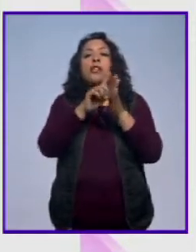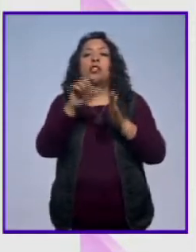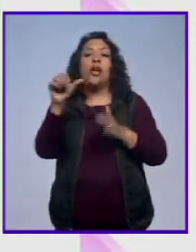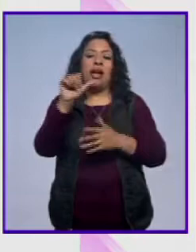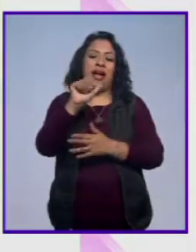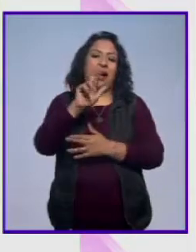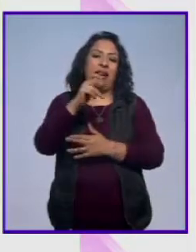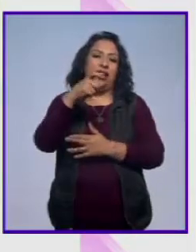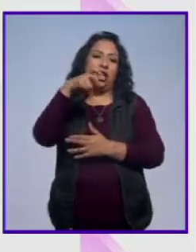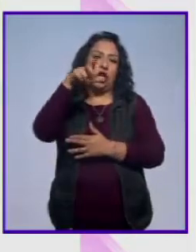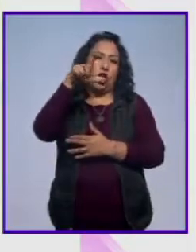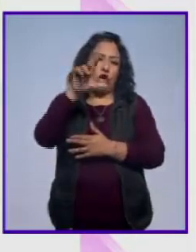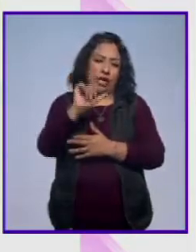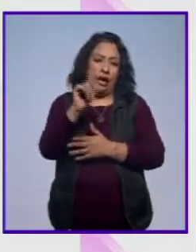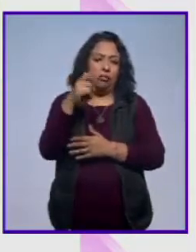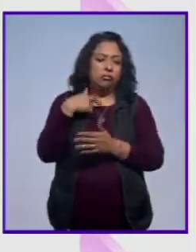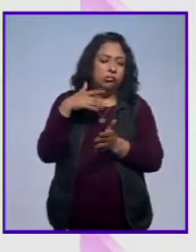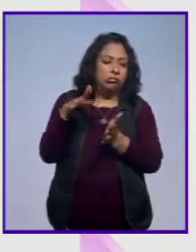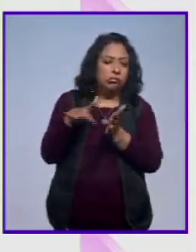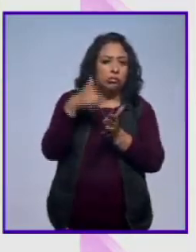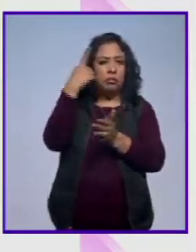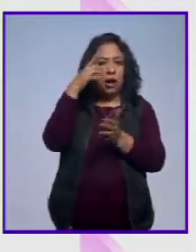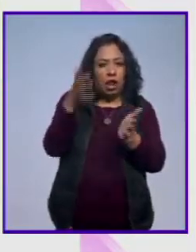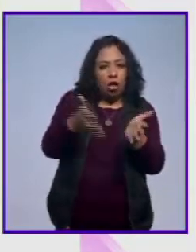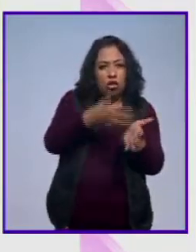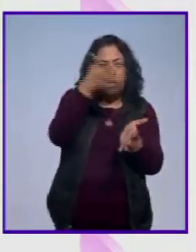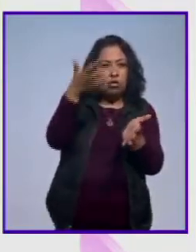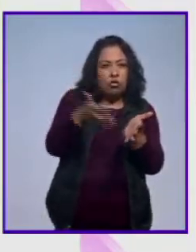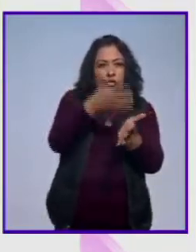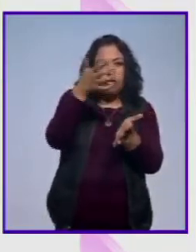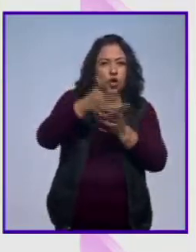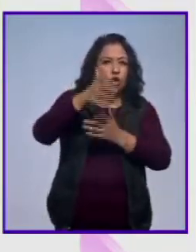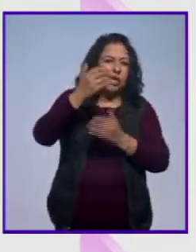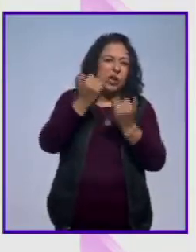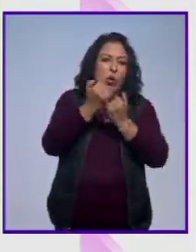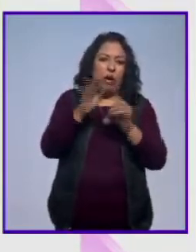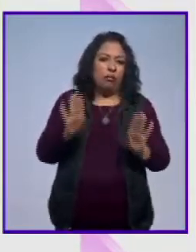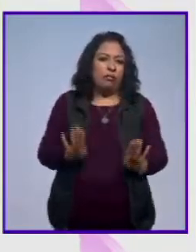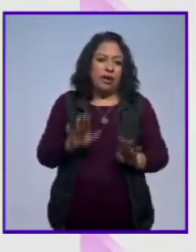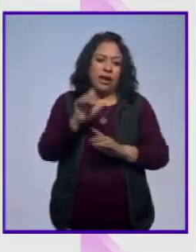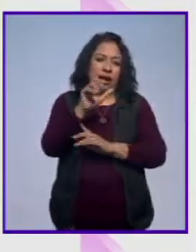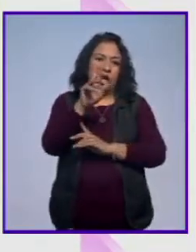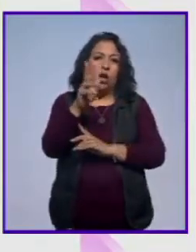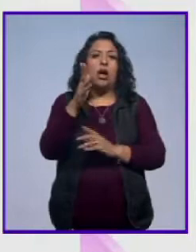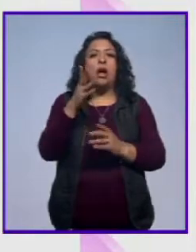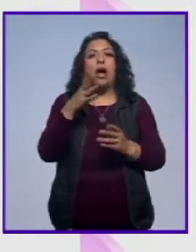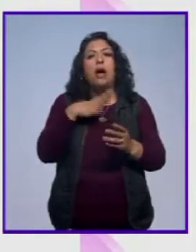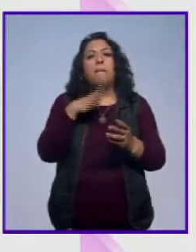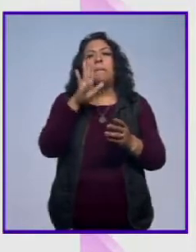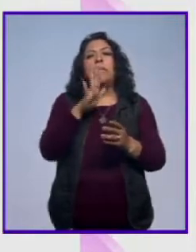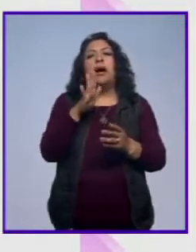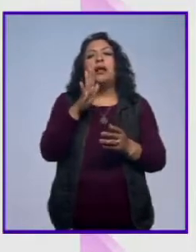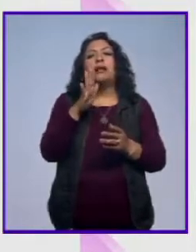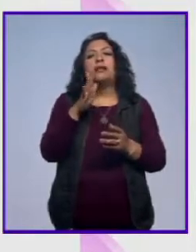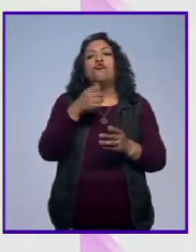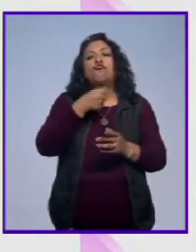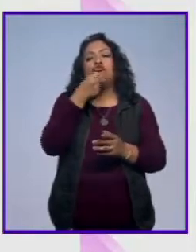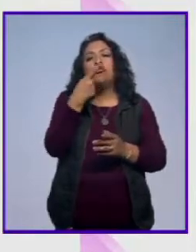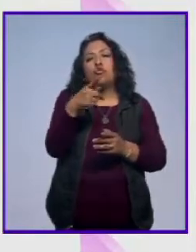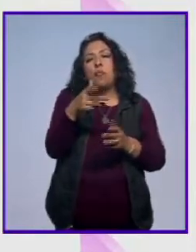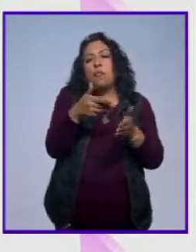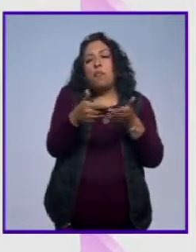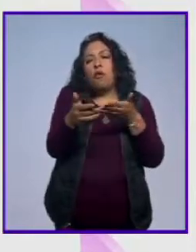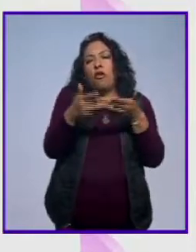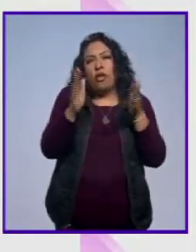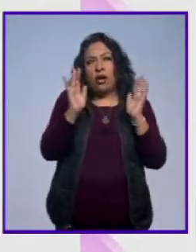para hacer excavaciones arqueológicas de ruinas contemporáneas, llamémoslo así. En este